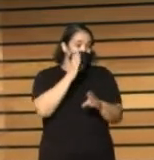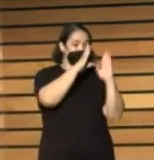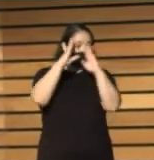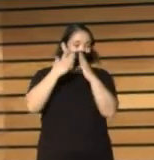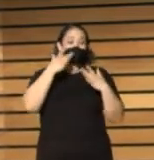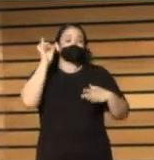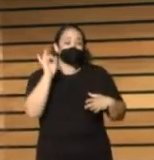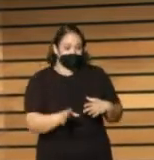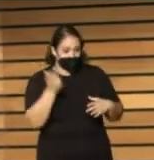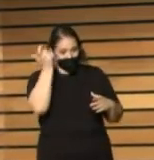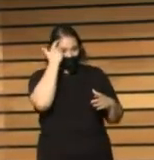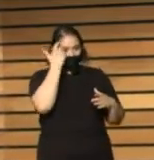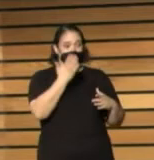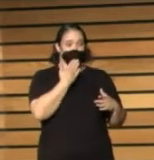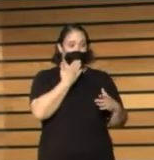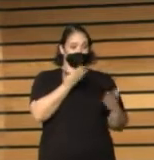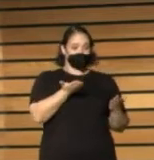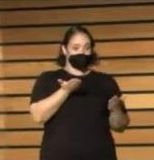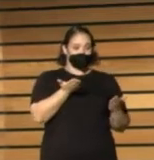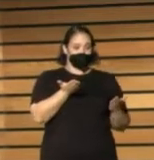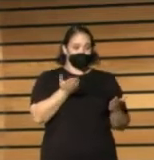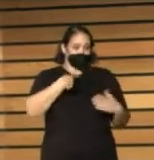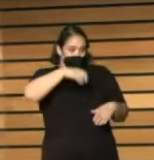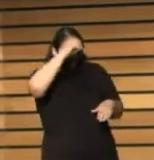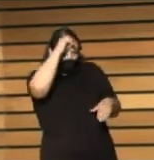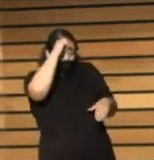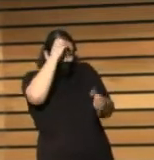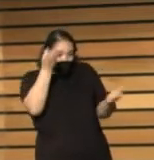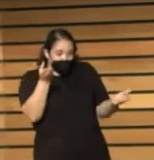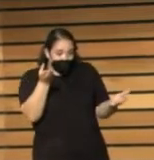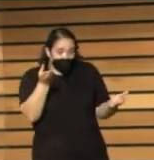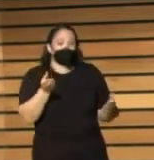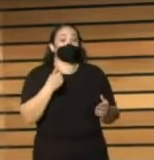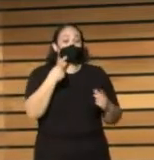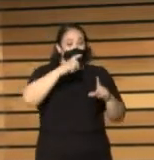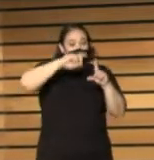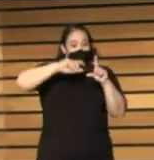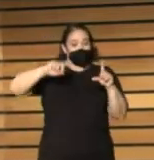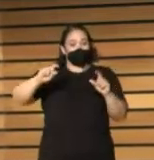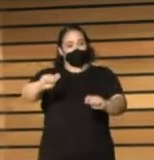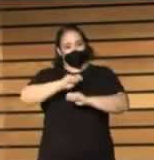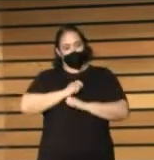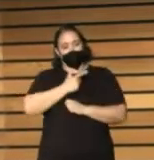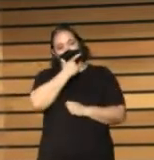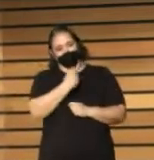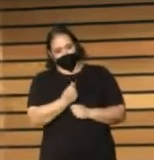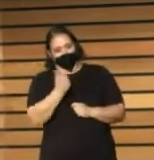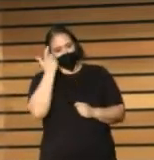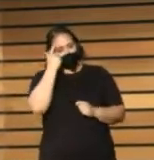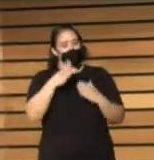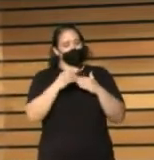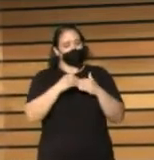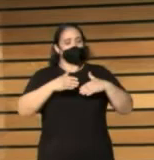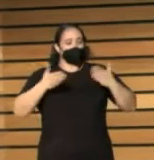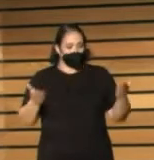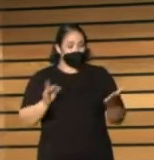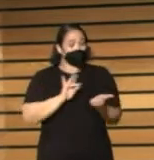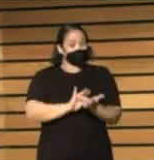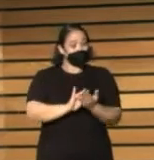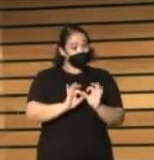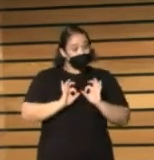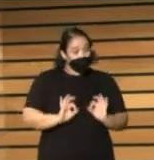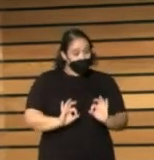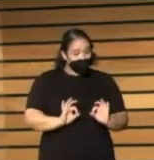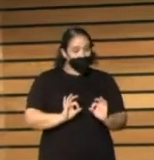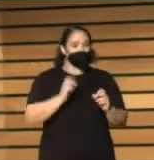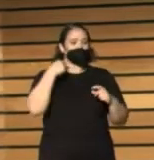las bibliotecas. Y todo lo que ayer también en la sesión de biblioteca inclusiva planteábamos, servicios especiales y